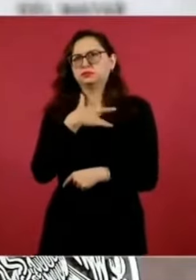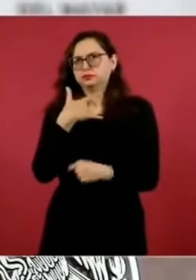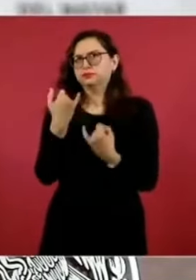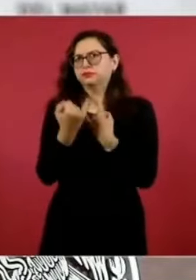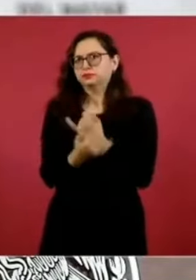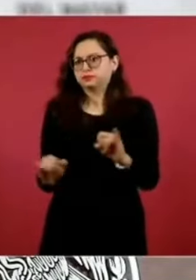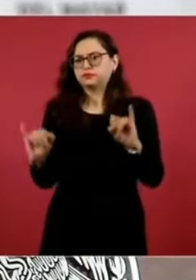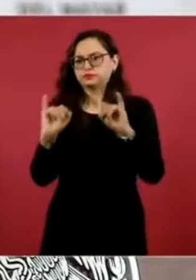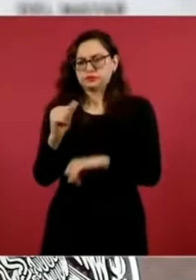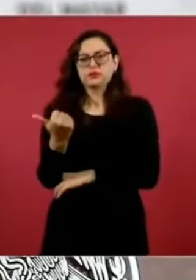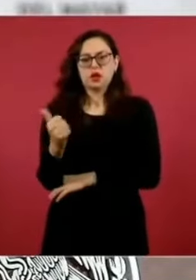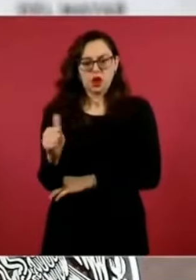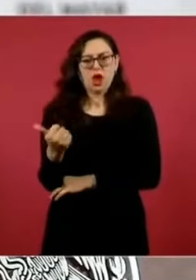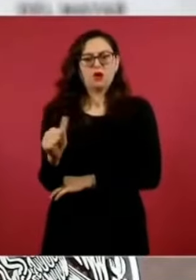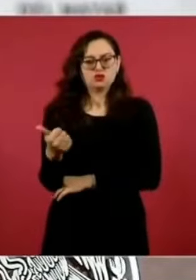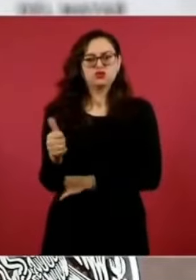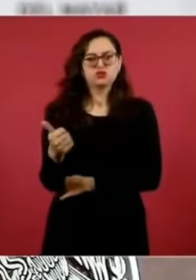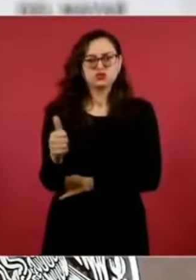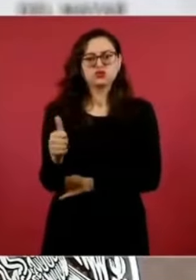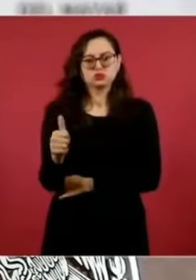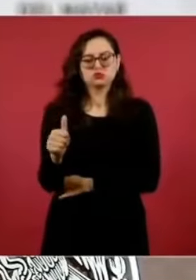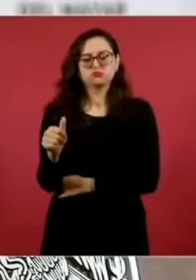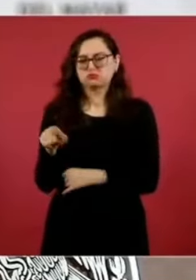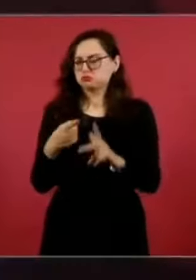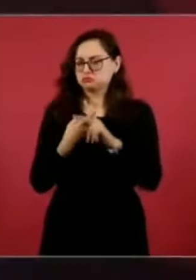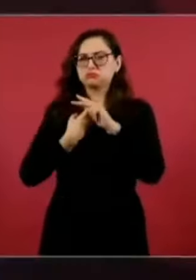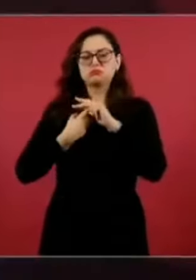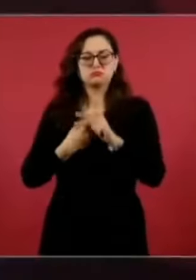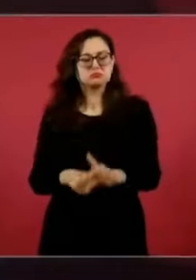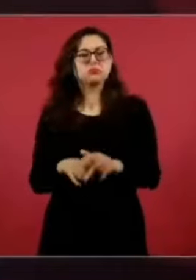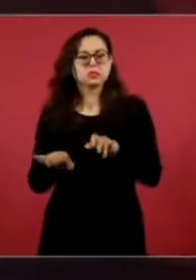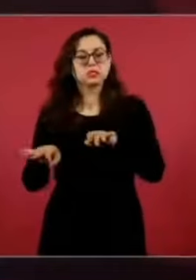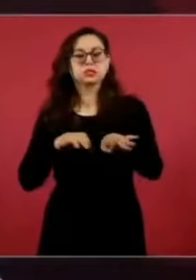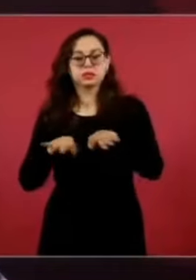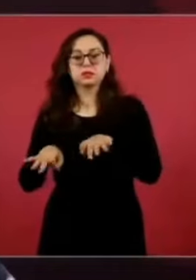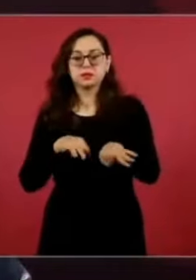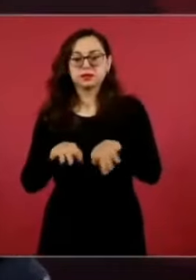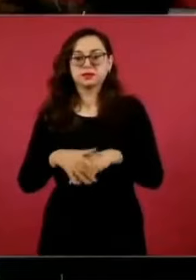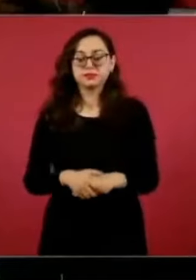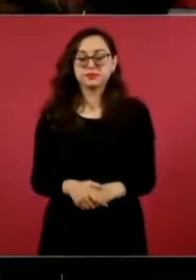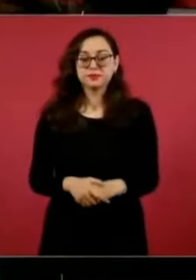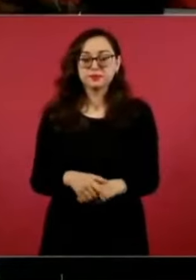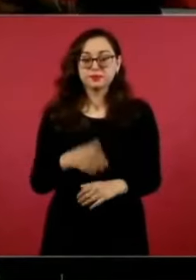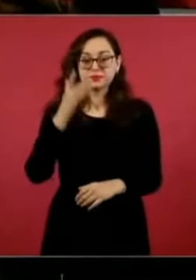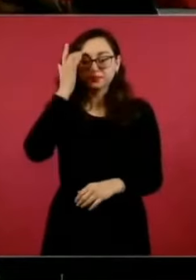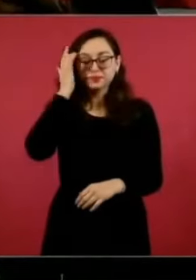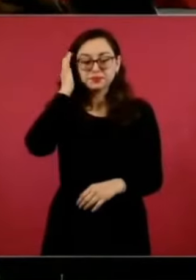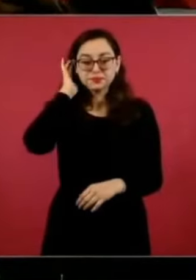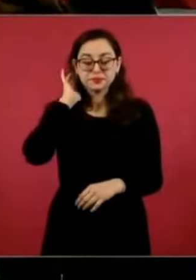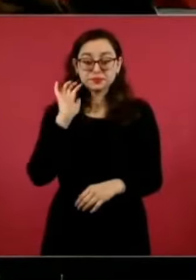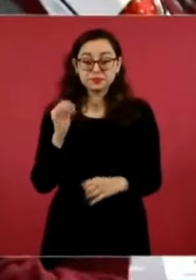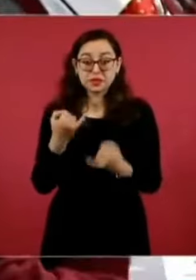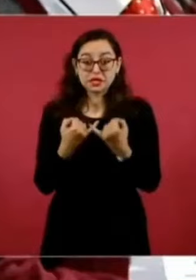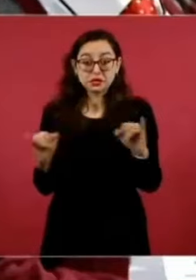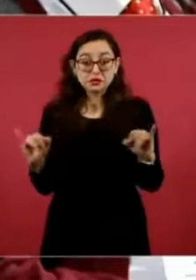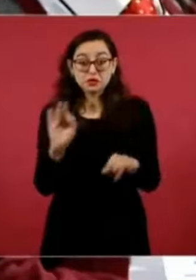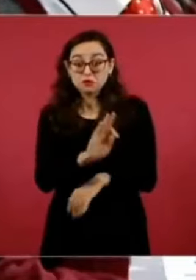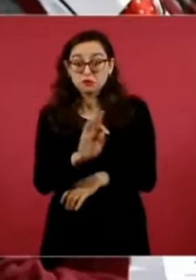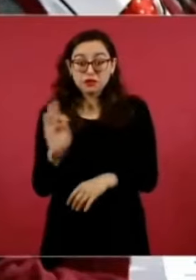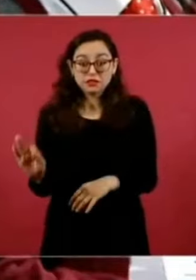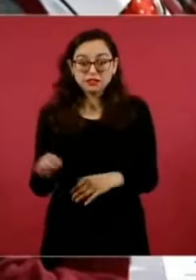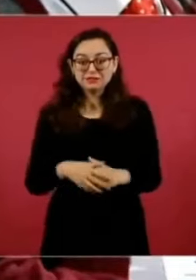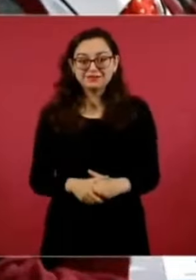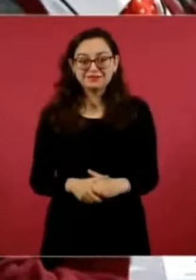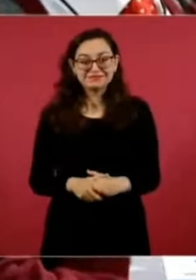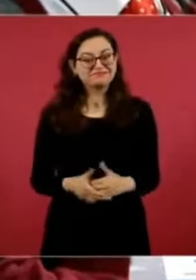agosto, para que empiece operaciones en ese mes. ¿Y la inauguración qué fecha sería? Pues ahí